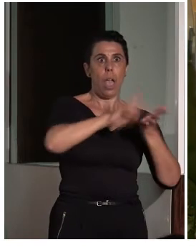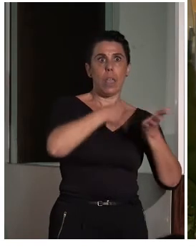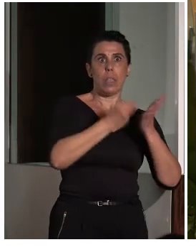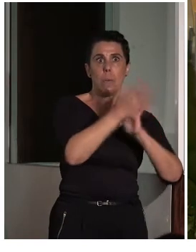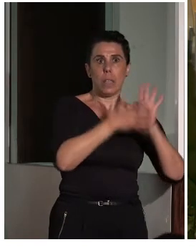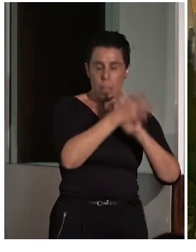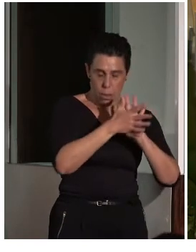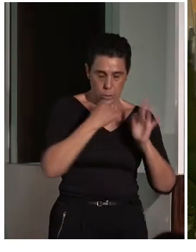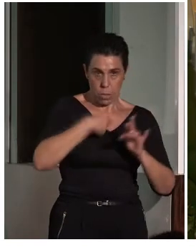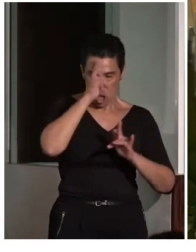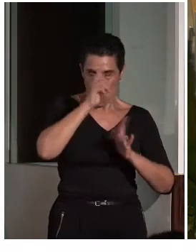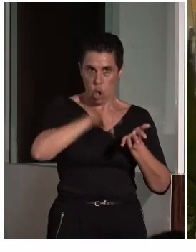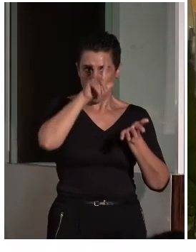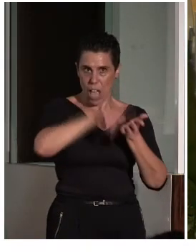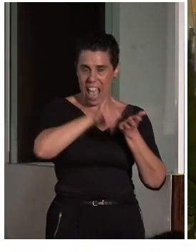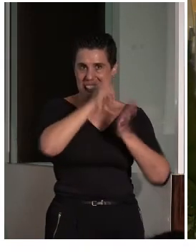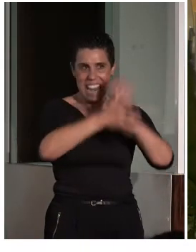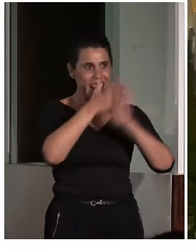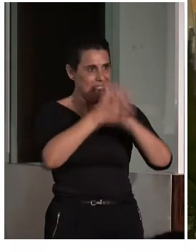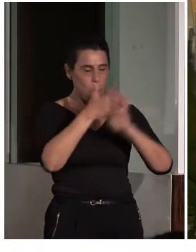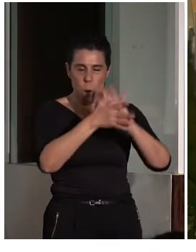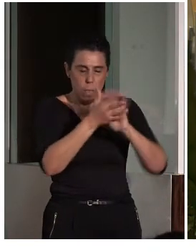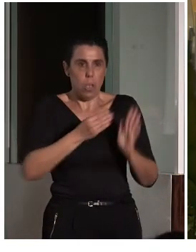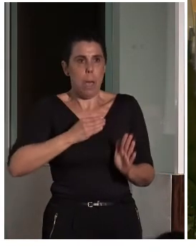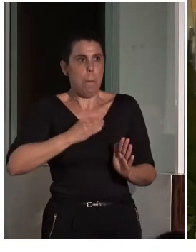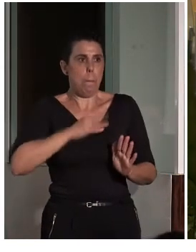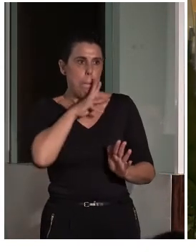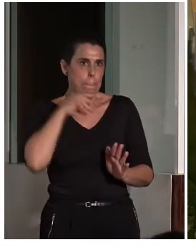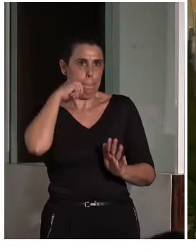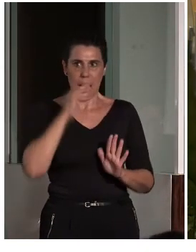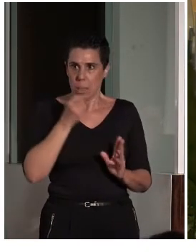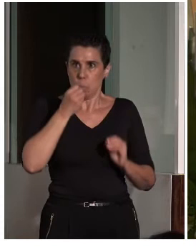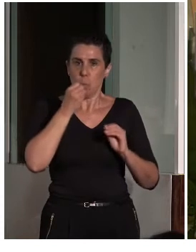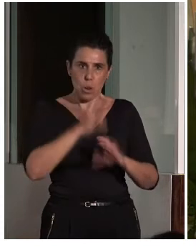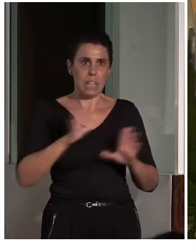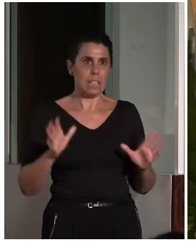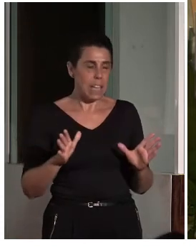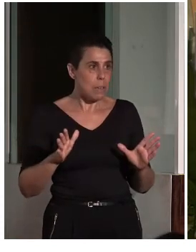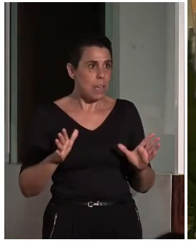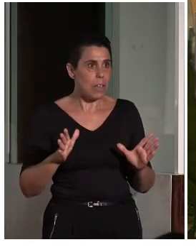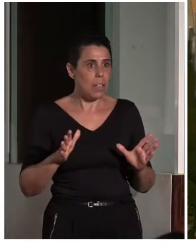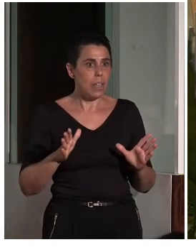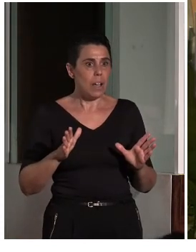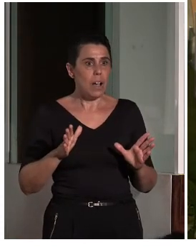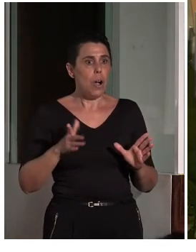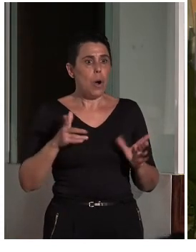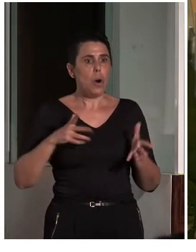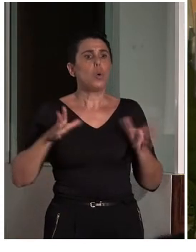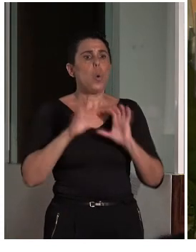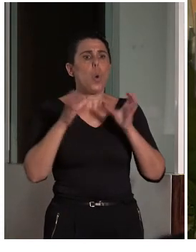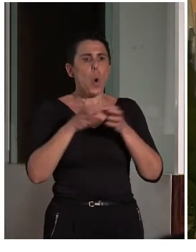Yo entiendo que la lengua de signos es un patrimonio y está bien, ¿no? Pero es un colectivo que tiende a ser cada vez menor. Digamos, casi todos los